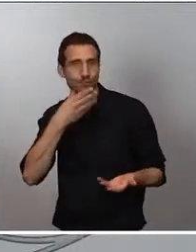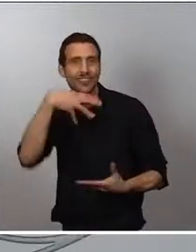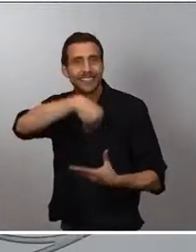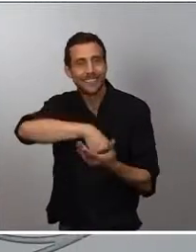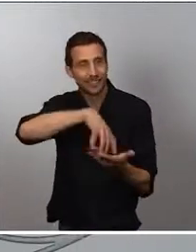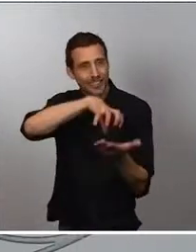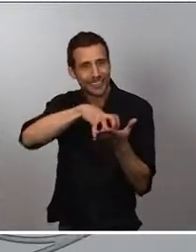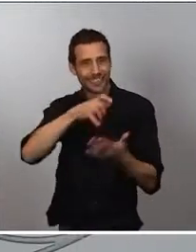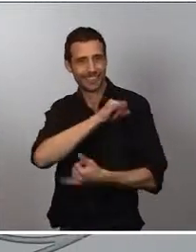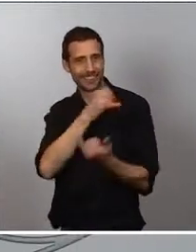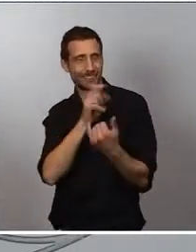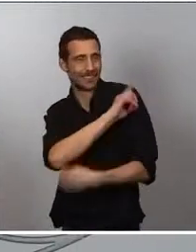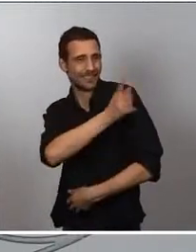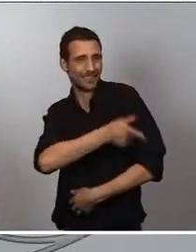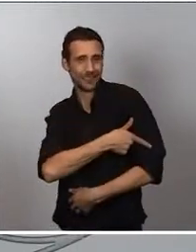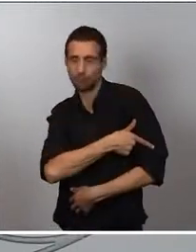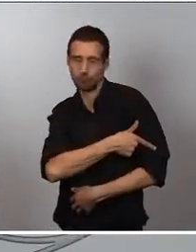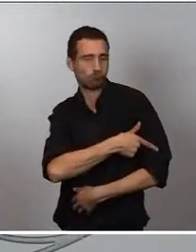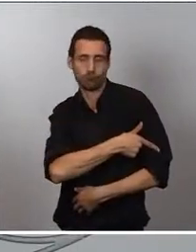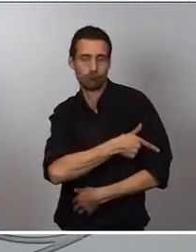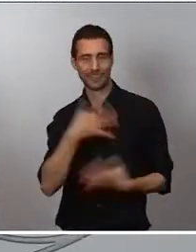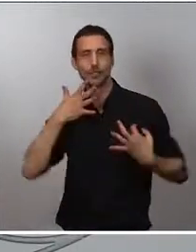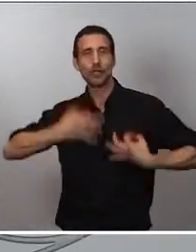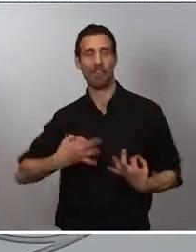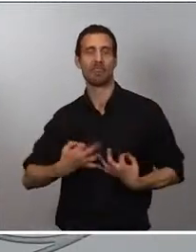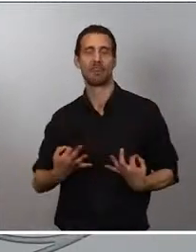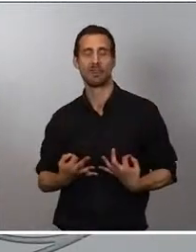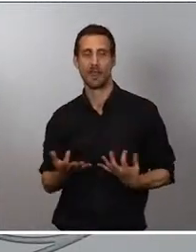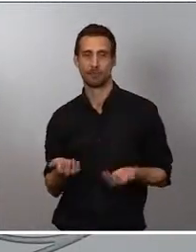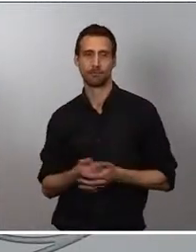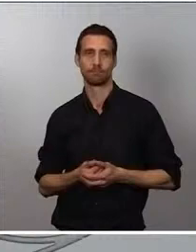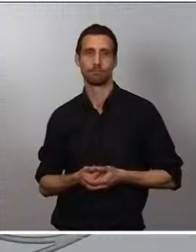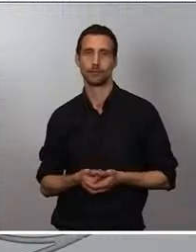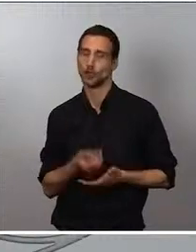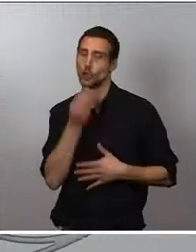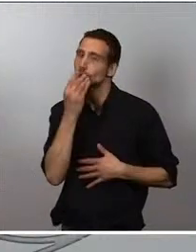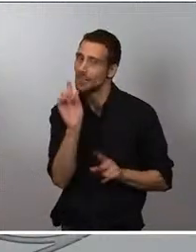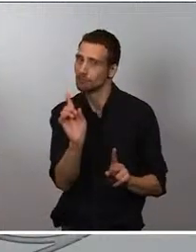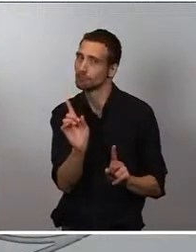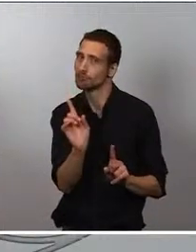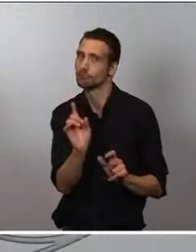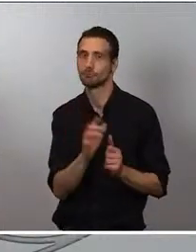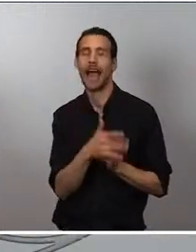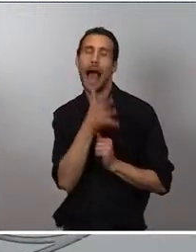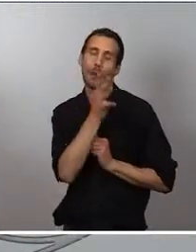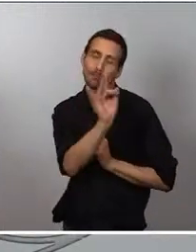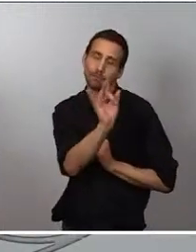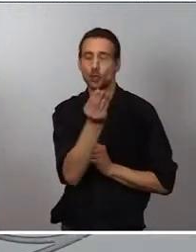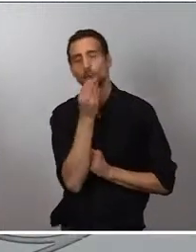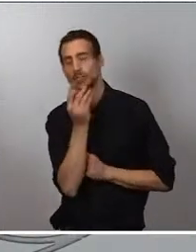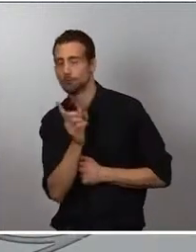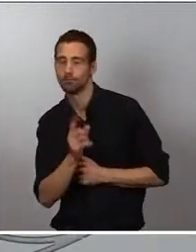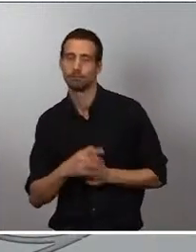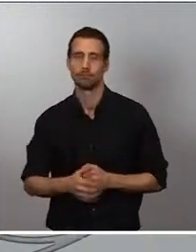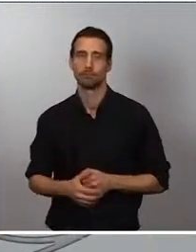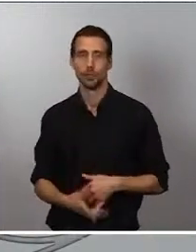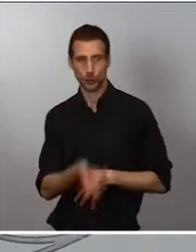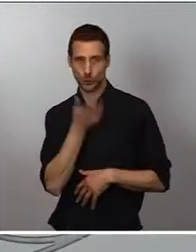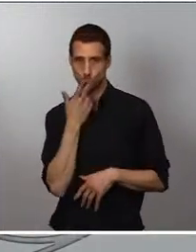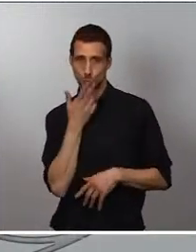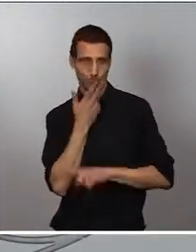garantizar la seguridad, agua sí, pero no comida. Y también no se va a permitir fumar ni tampoco